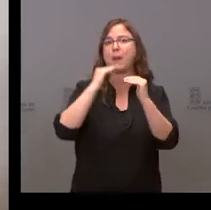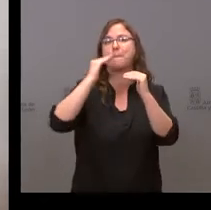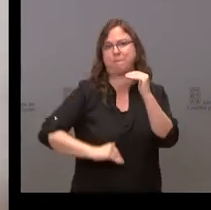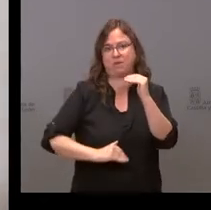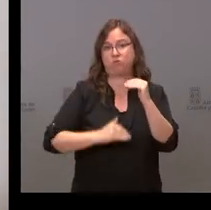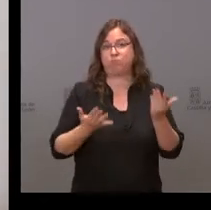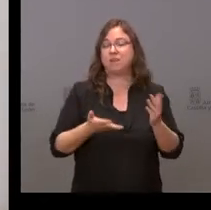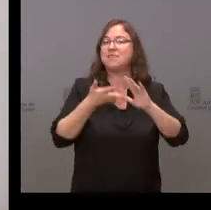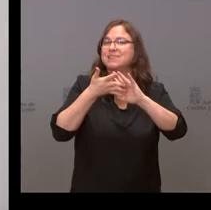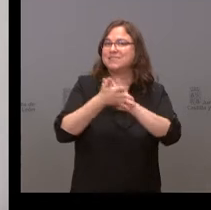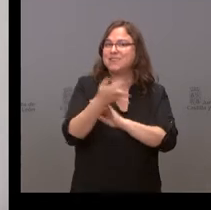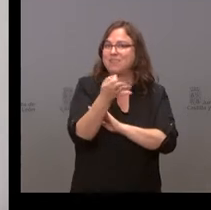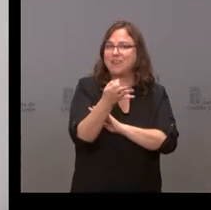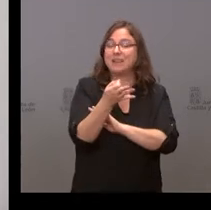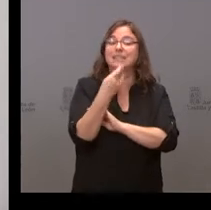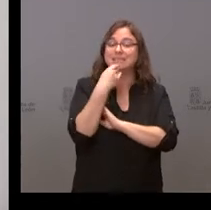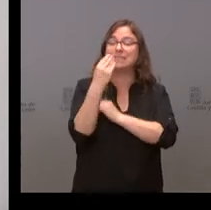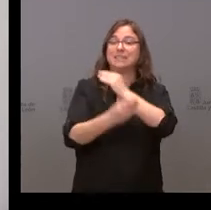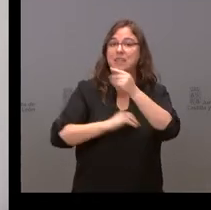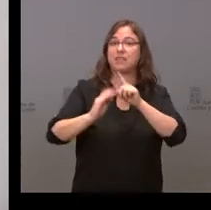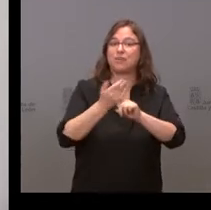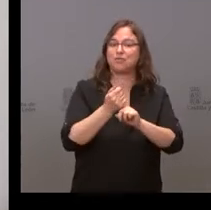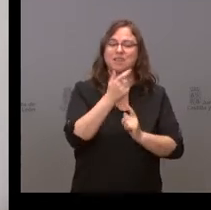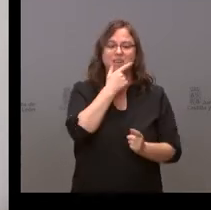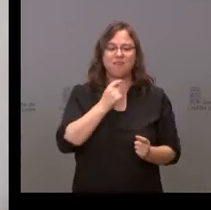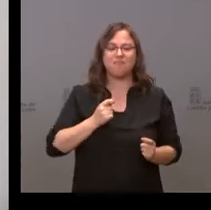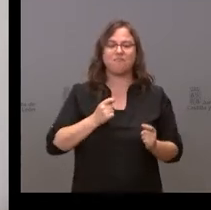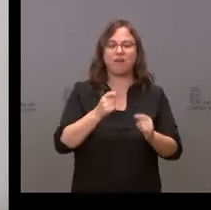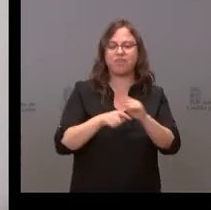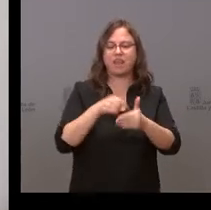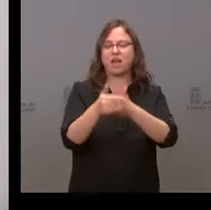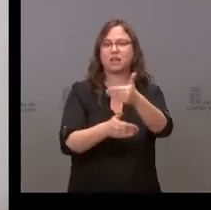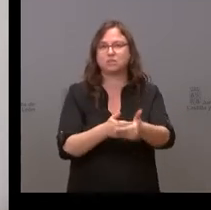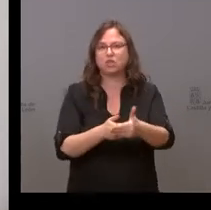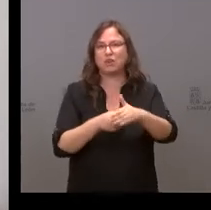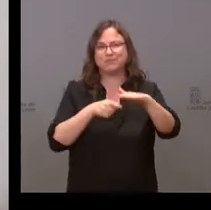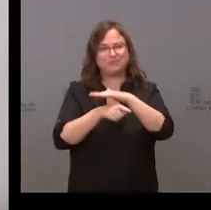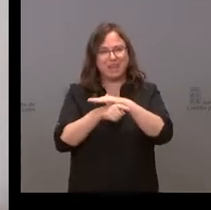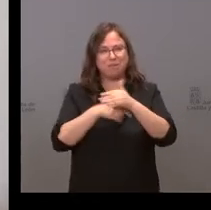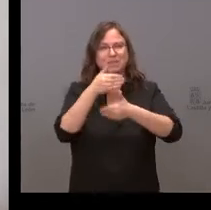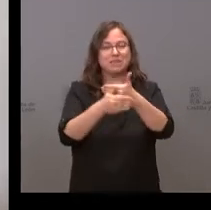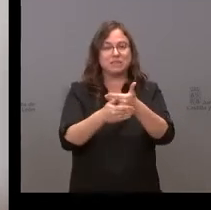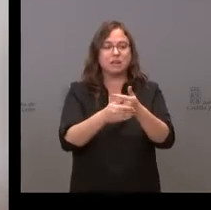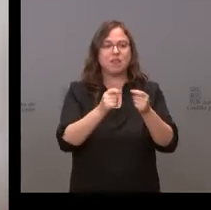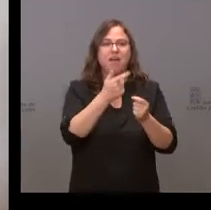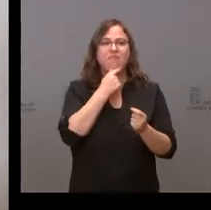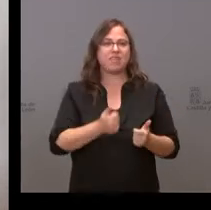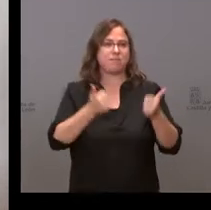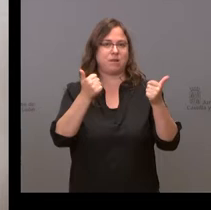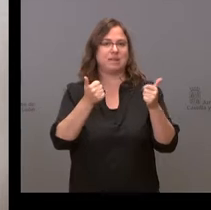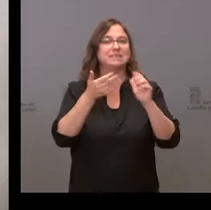desde luego, no solo facilitar los trámites, la burocracia, simplificarla. No es lo mismo